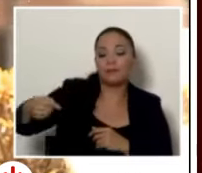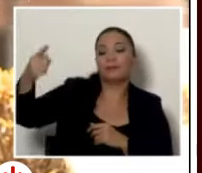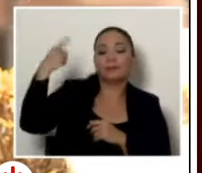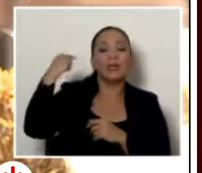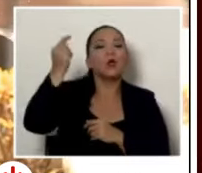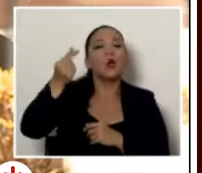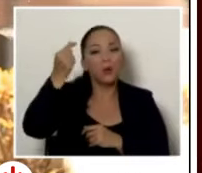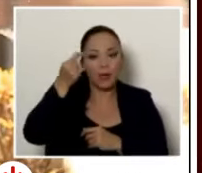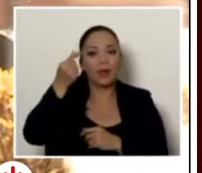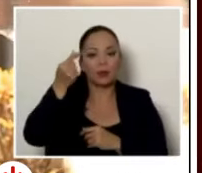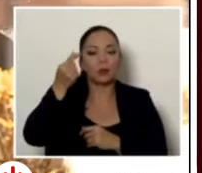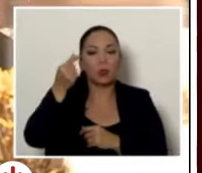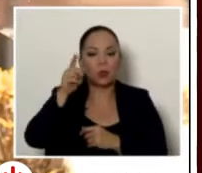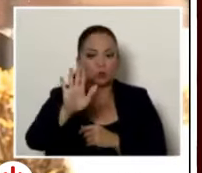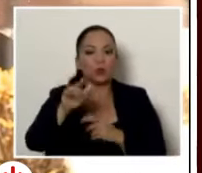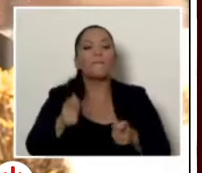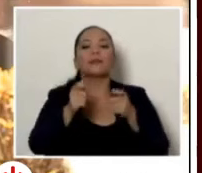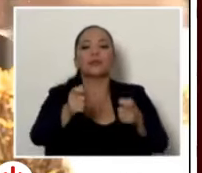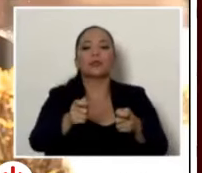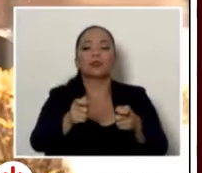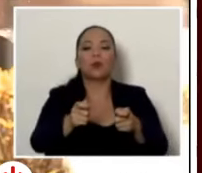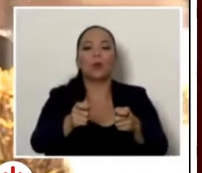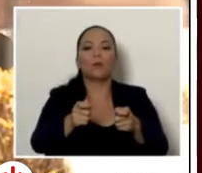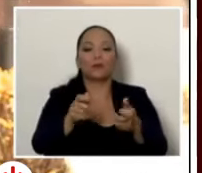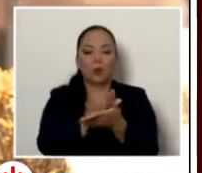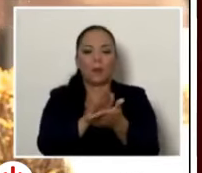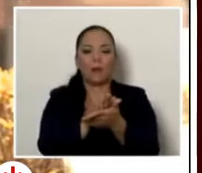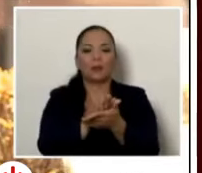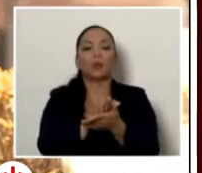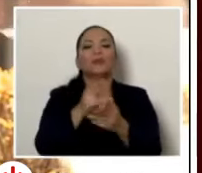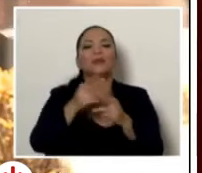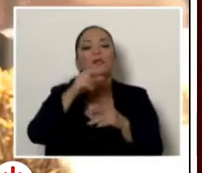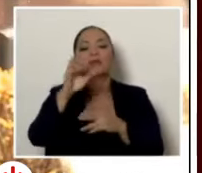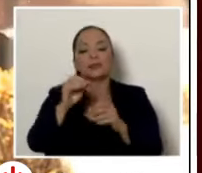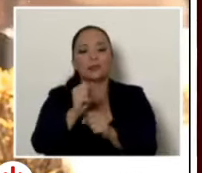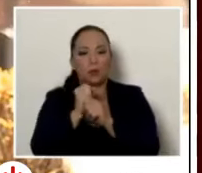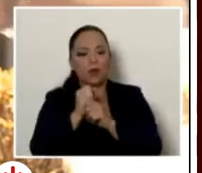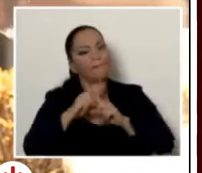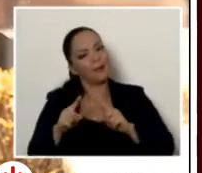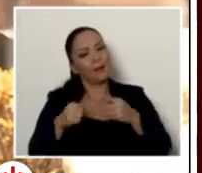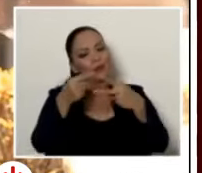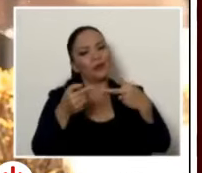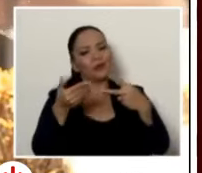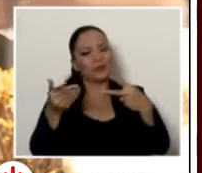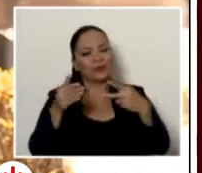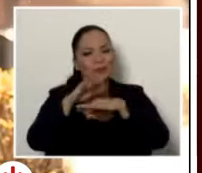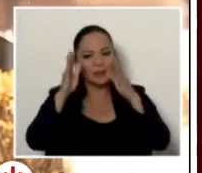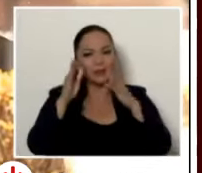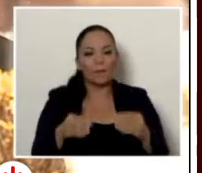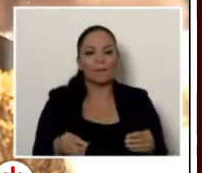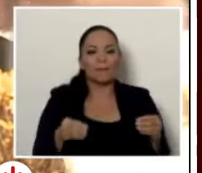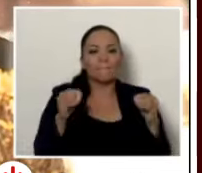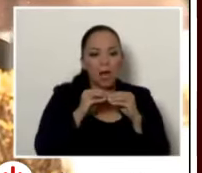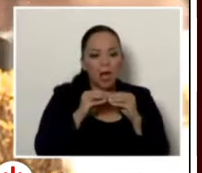el plan Costa Rica segura sin embargo dos de los proyectos que la gente le llamó mala atención que era el sacar a más policías a la